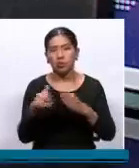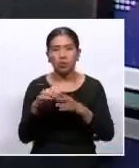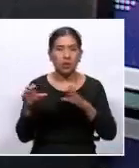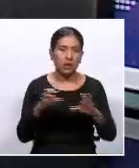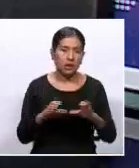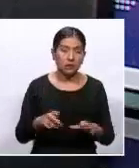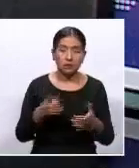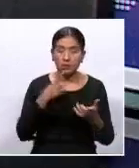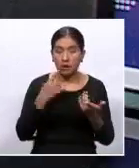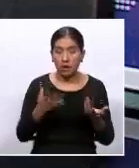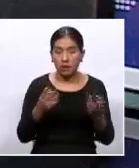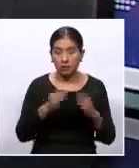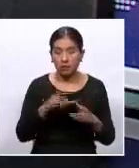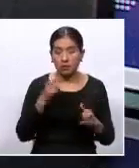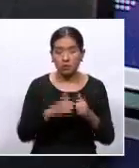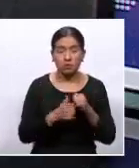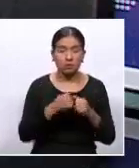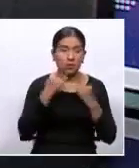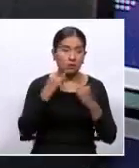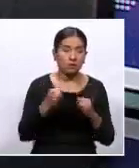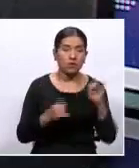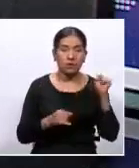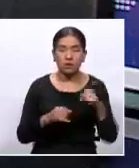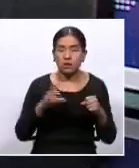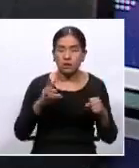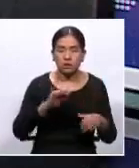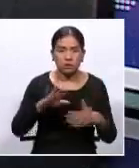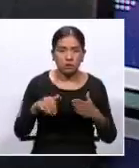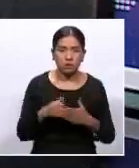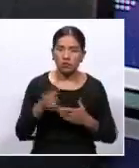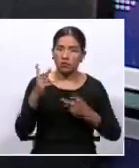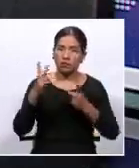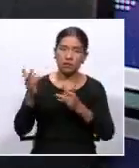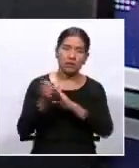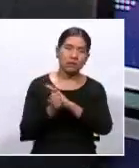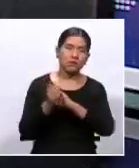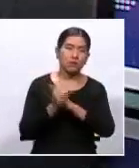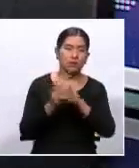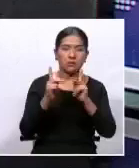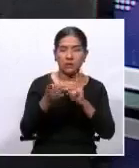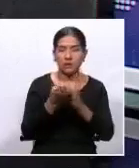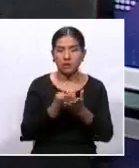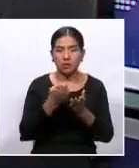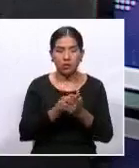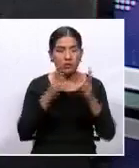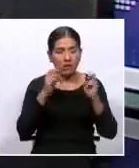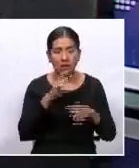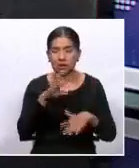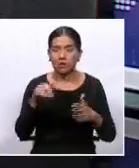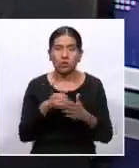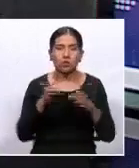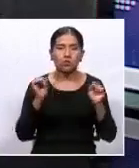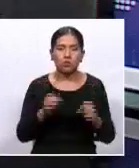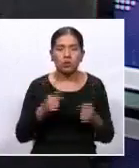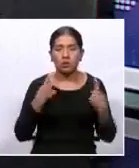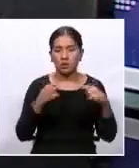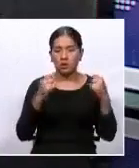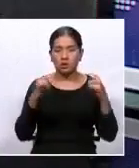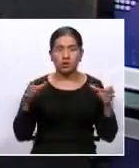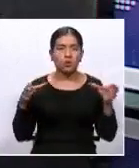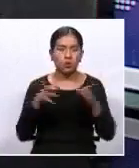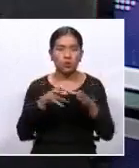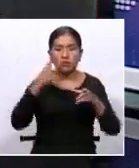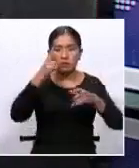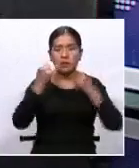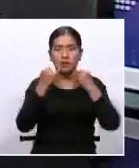si existe mayor desinformación, es importantísimo que desde expertos, desde economistas, desde analistas, podamos ir combatiendo precisamente